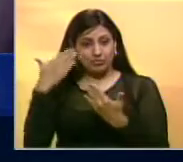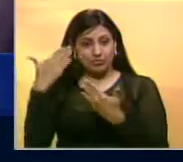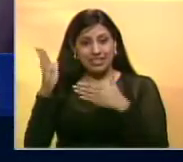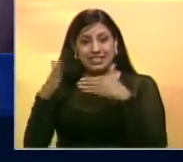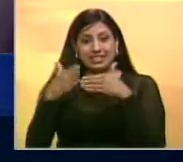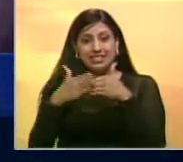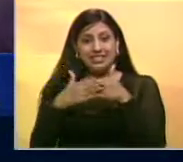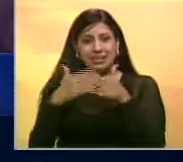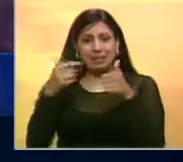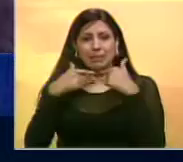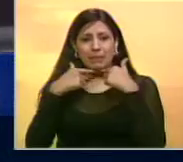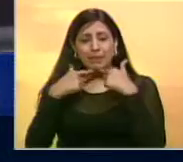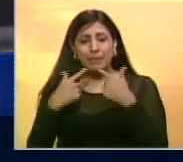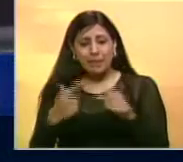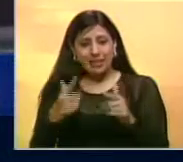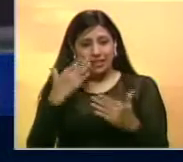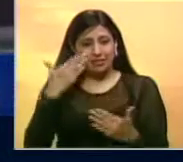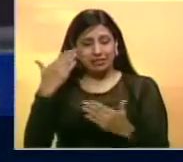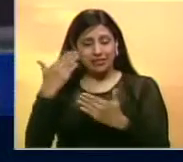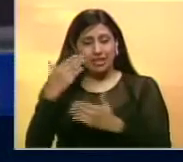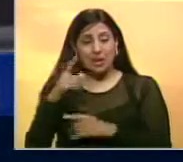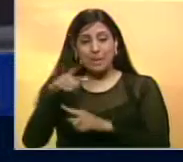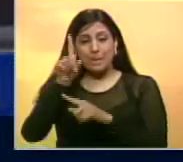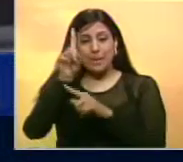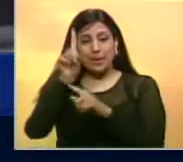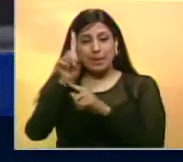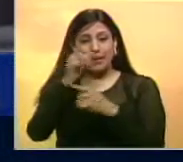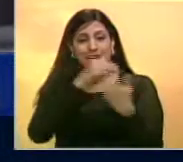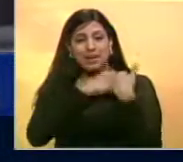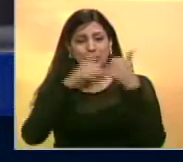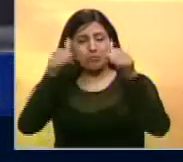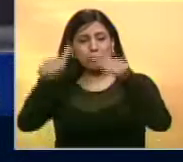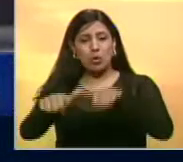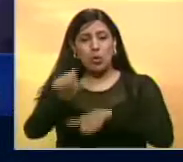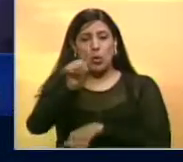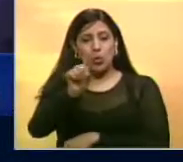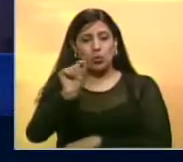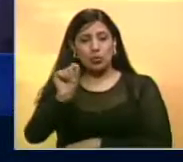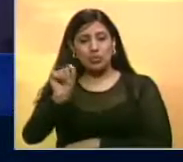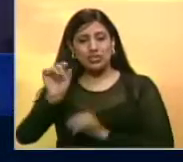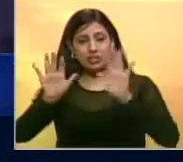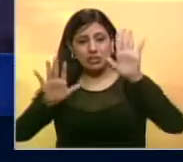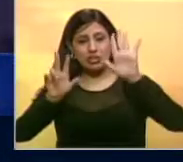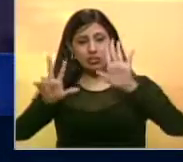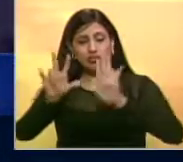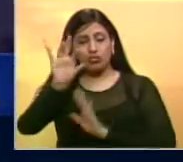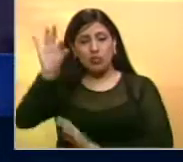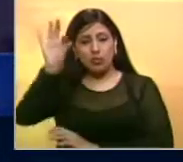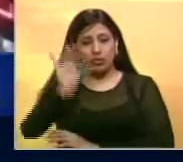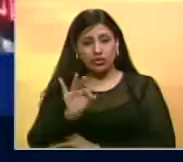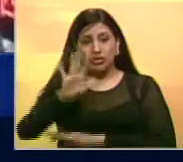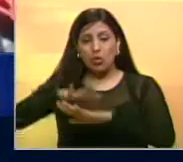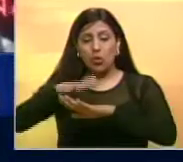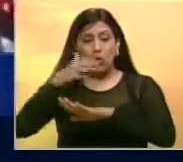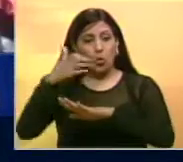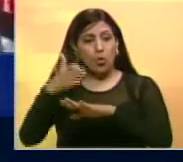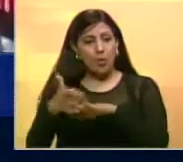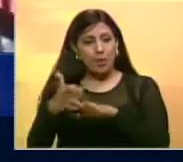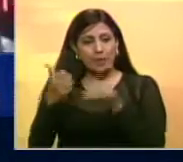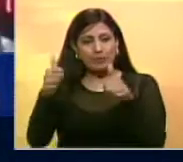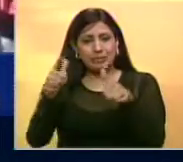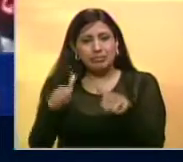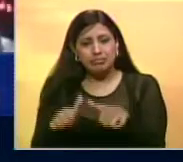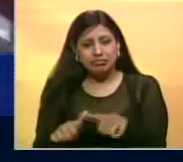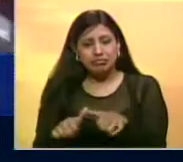cerró con pérdidas El Dow Jones su principal indicador cayó un 1,58% como consecuencia de un